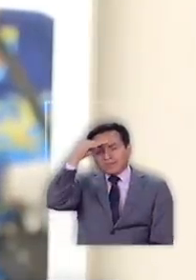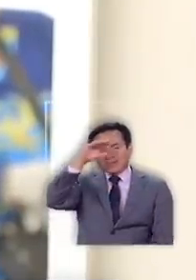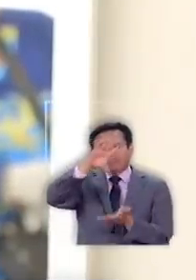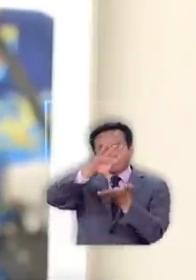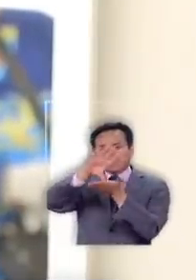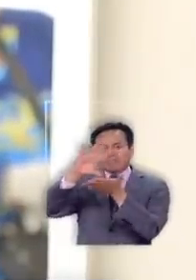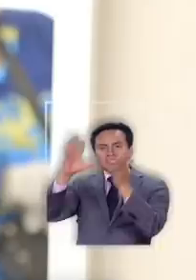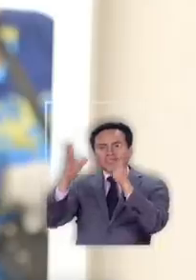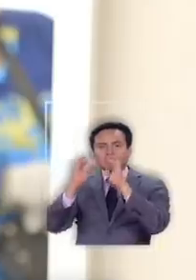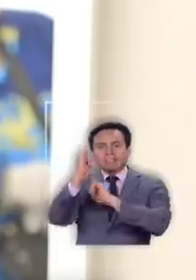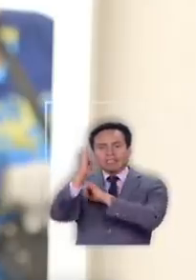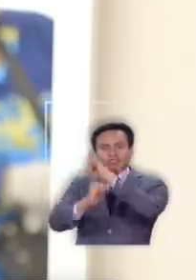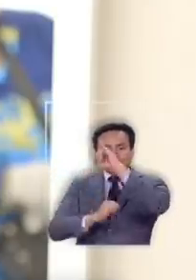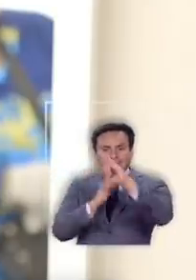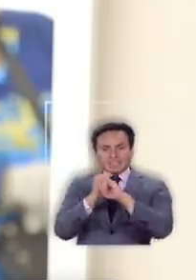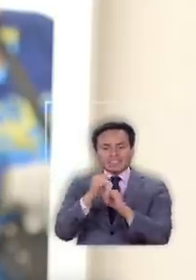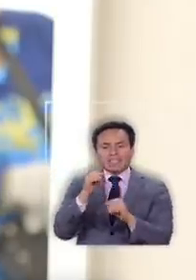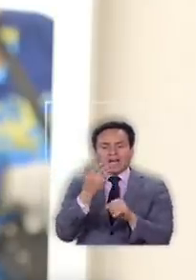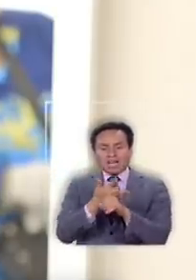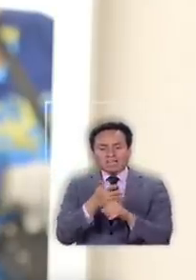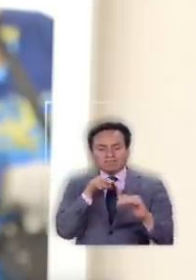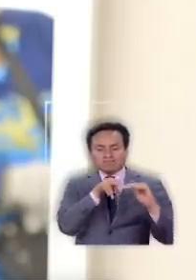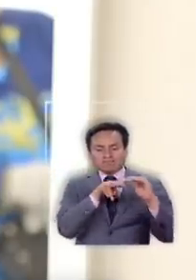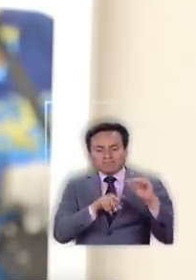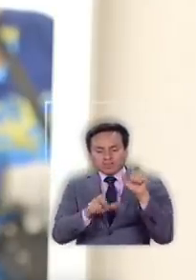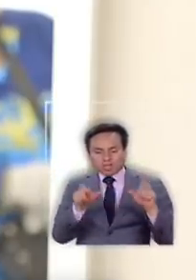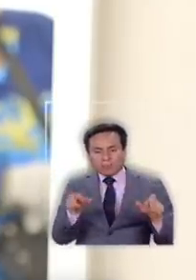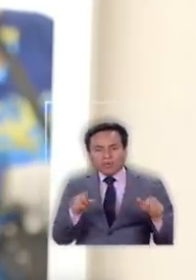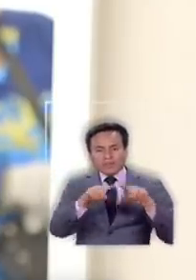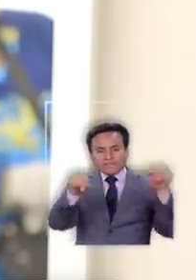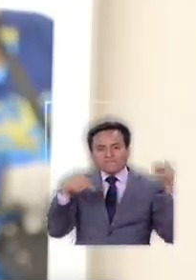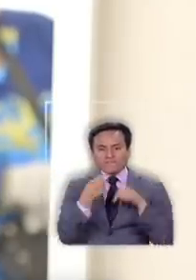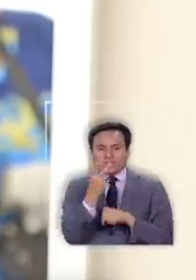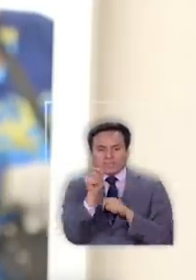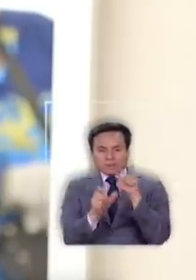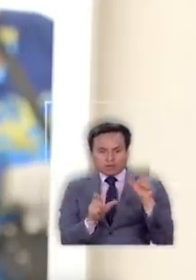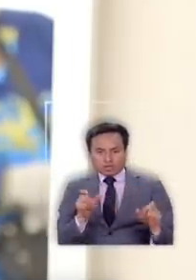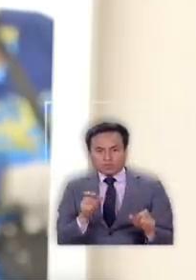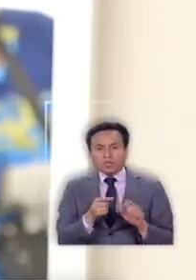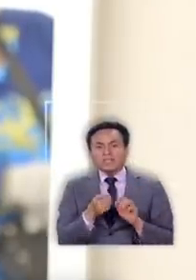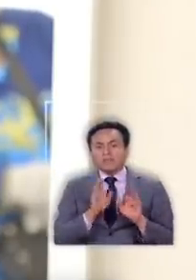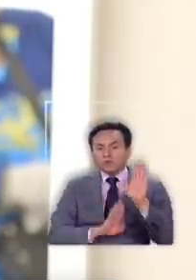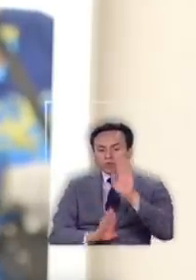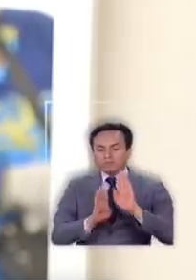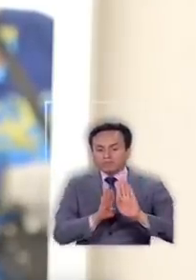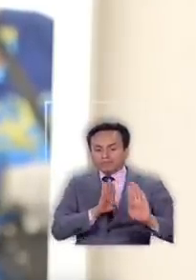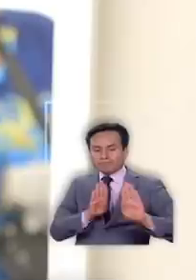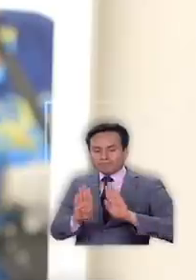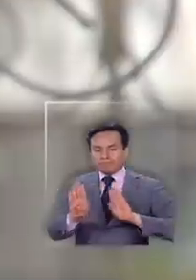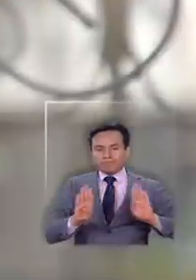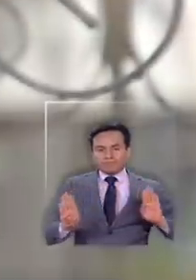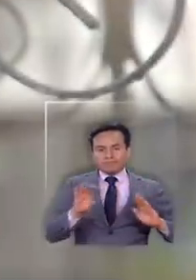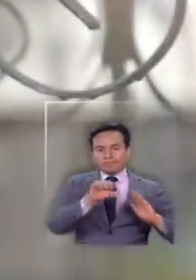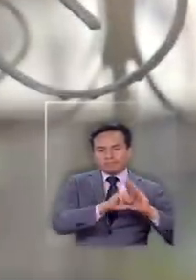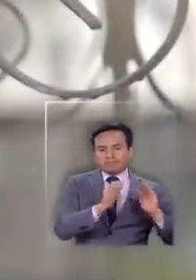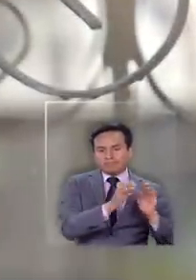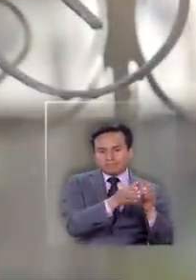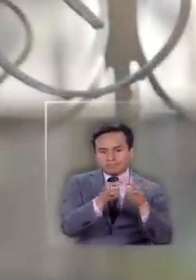organismos internacionales son albergues que tienen una capacidad máxima de 20 personas porque tienen que tener y resguardar espacios de aislamiento